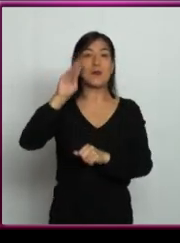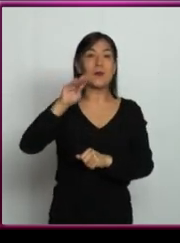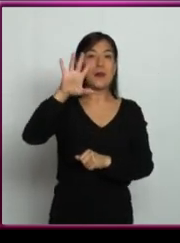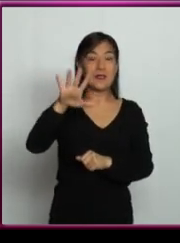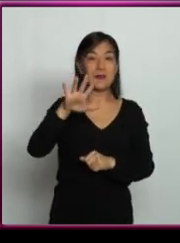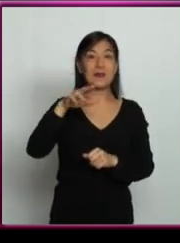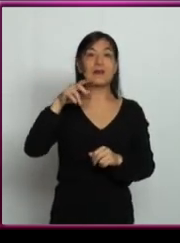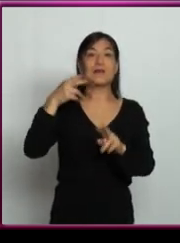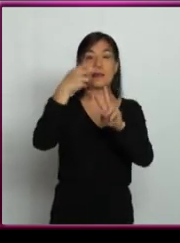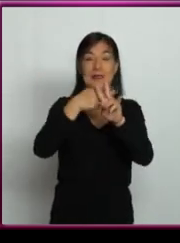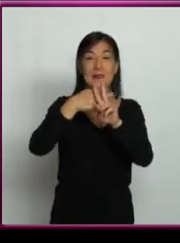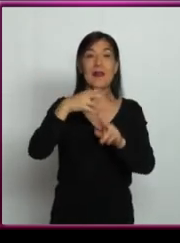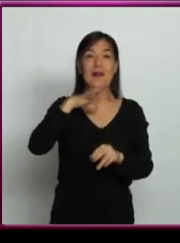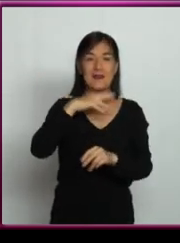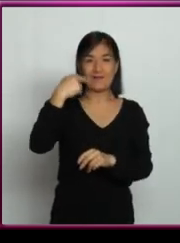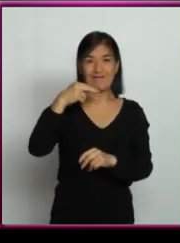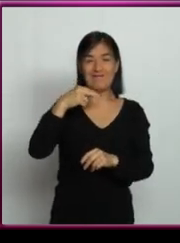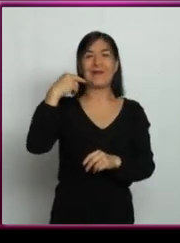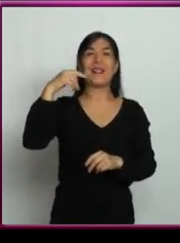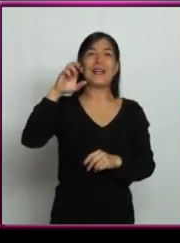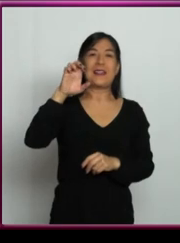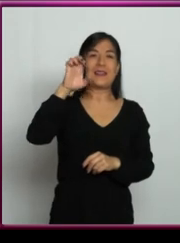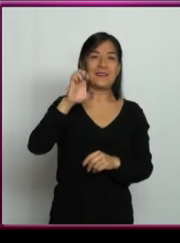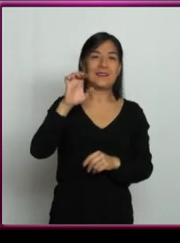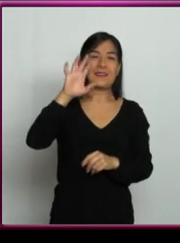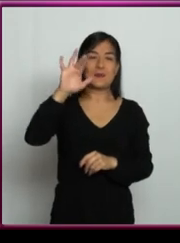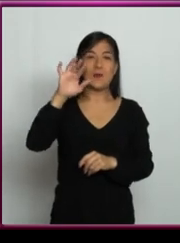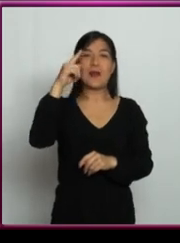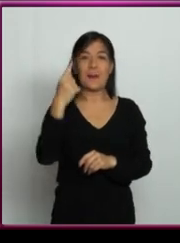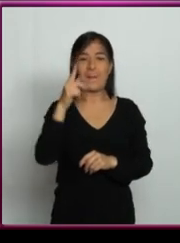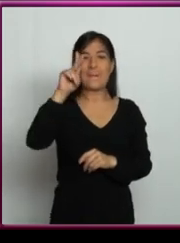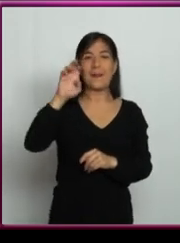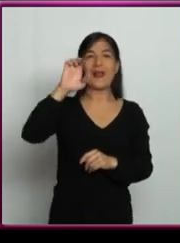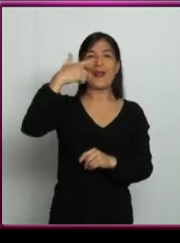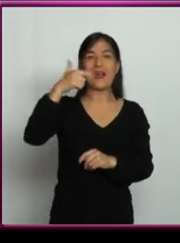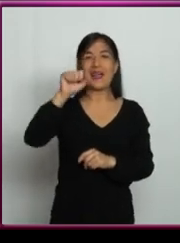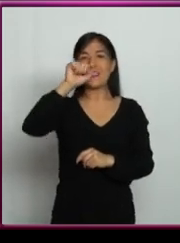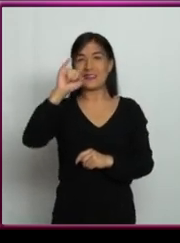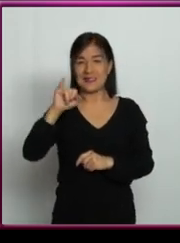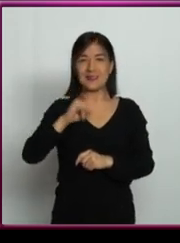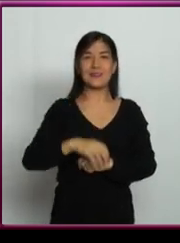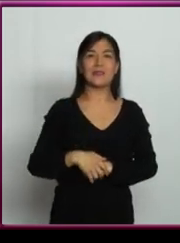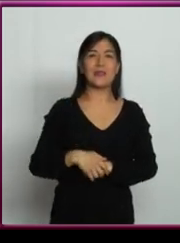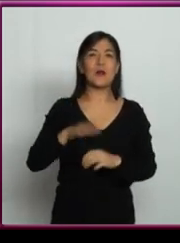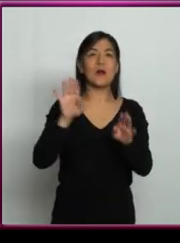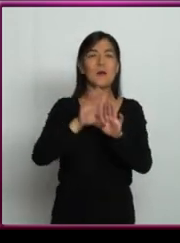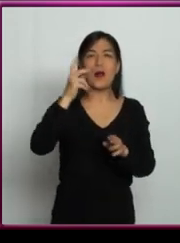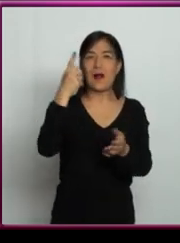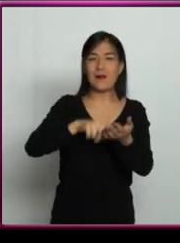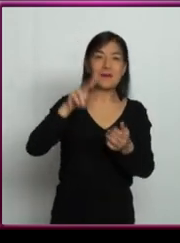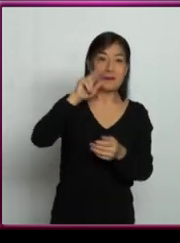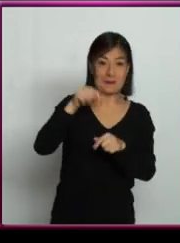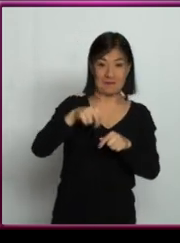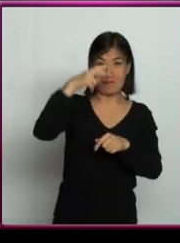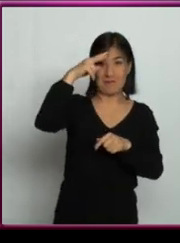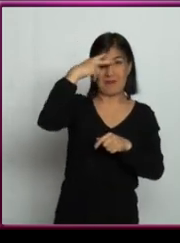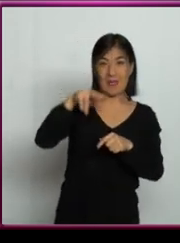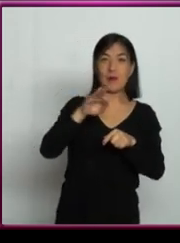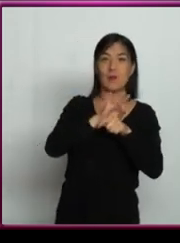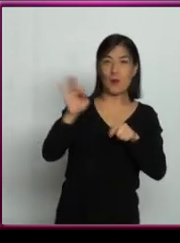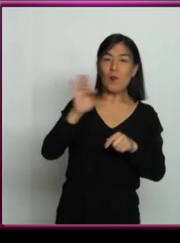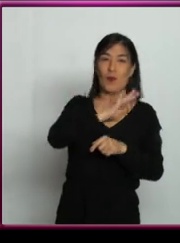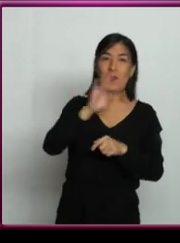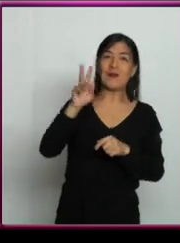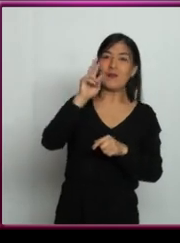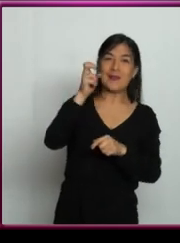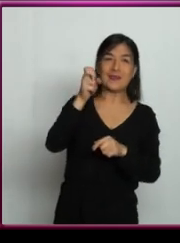Es una estrella que se llama 51, Pegasi, en la constelación de Pegaso, que es visible desde México hacia